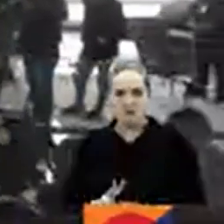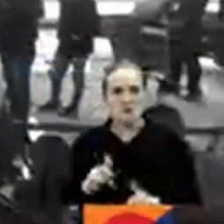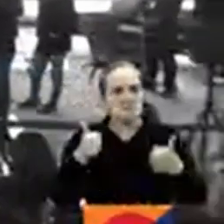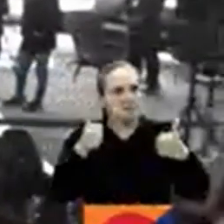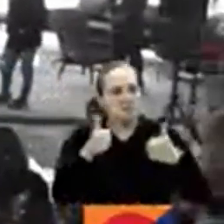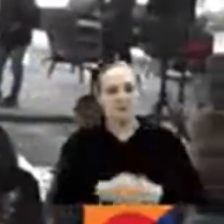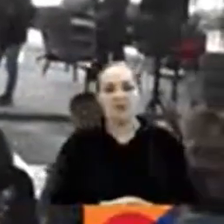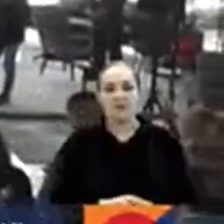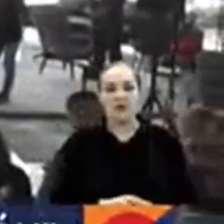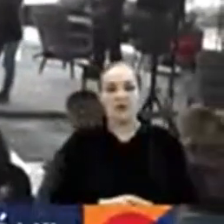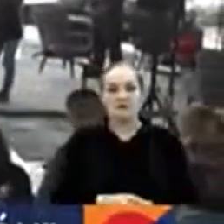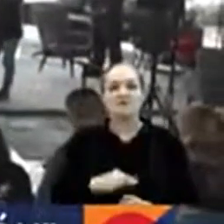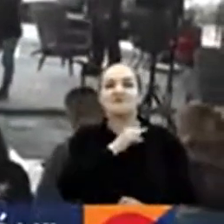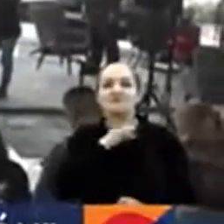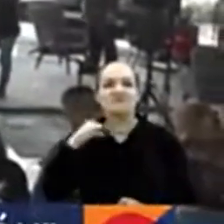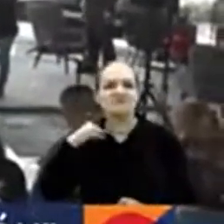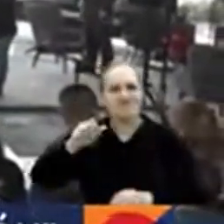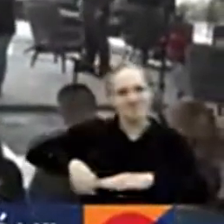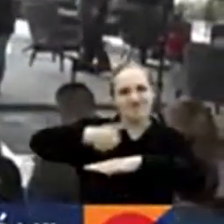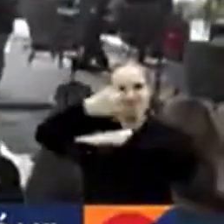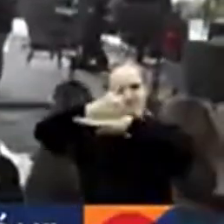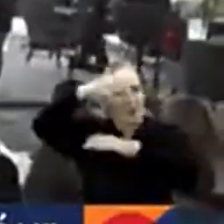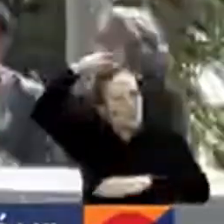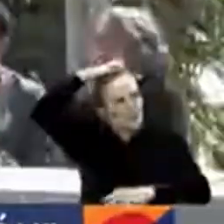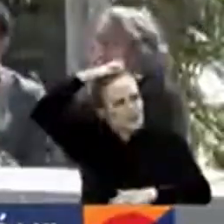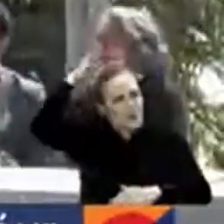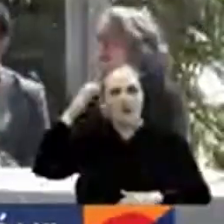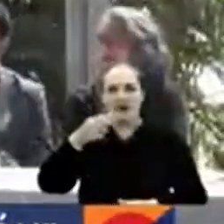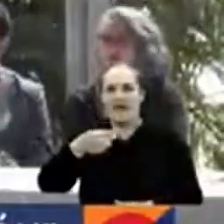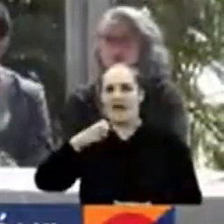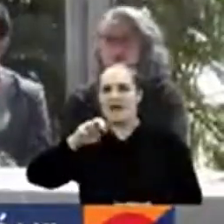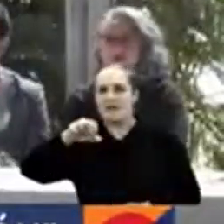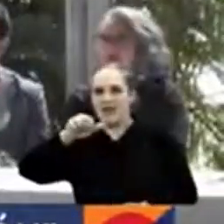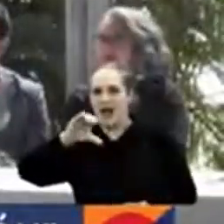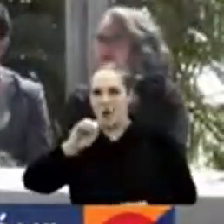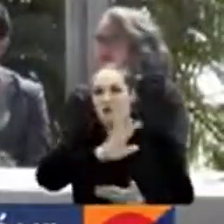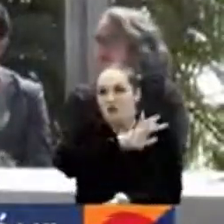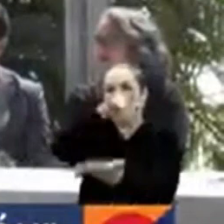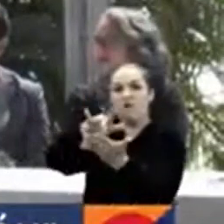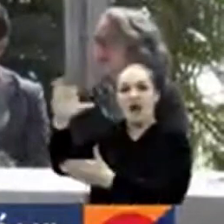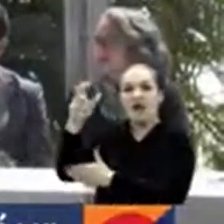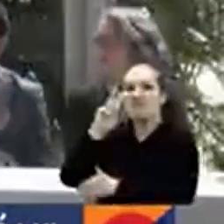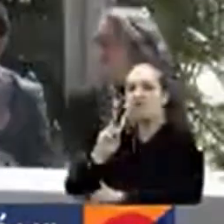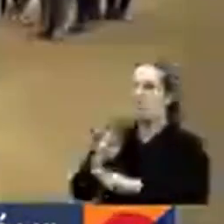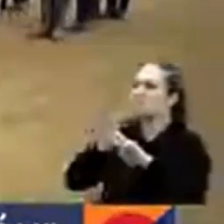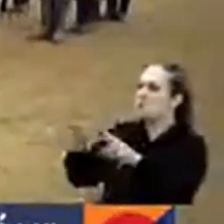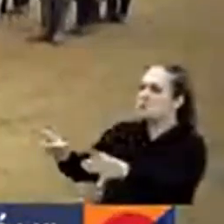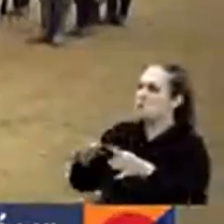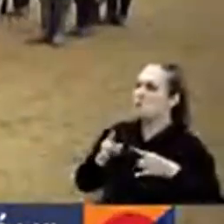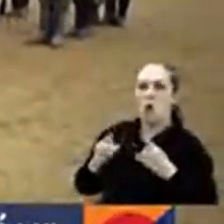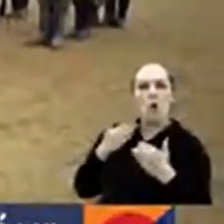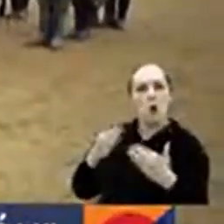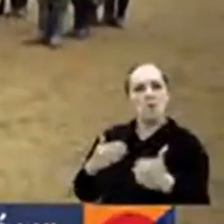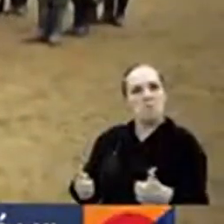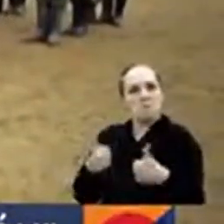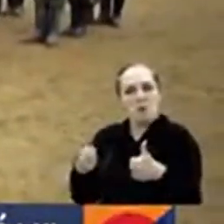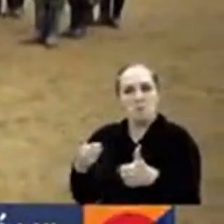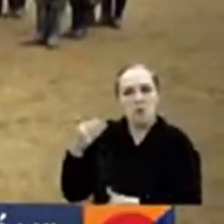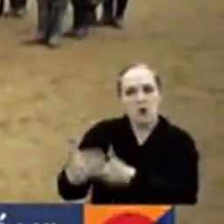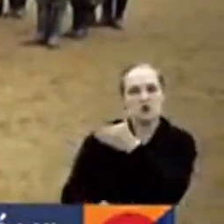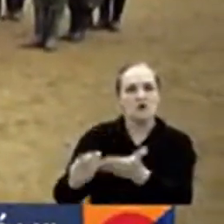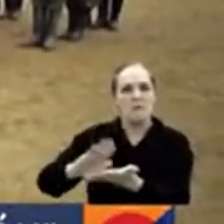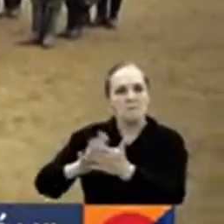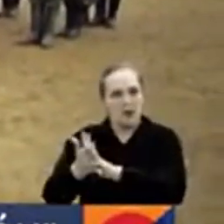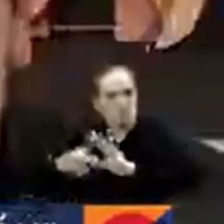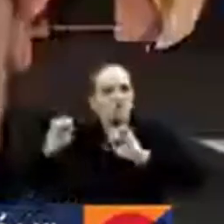Monseñor Héctor Fabio Henao, lo logrado en la mesa de diálogo en Caracas, le da un ambiente de confianza a lo que sigue en el proceso de paz